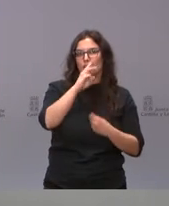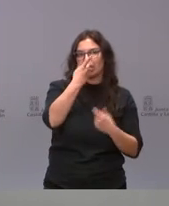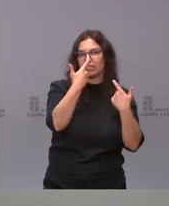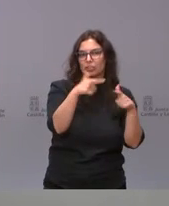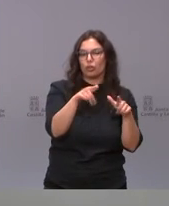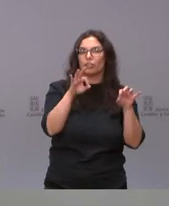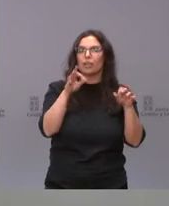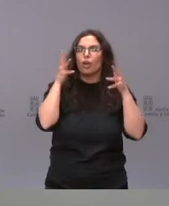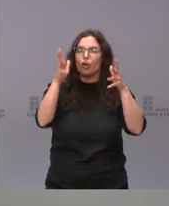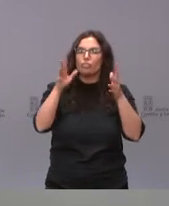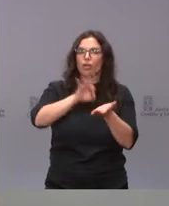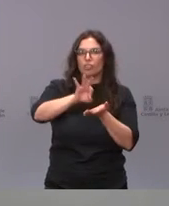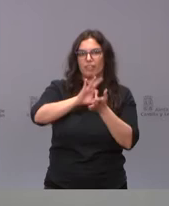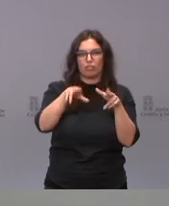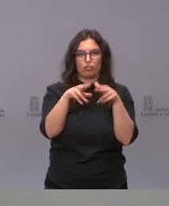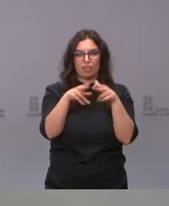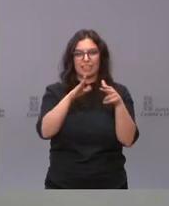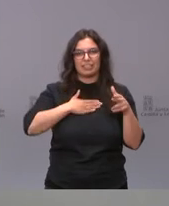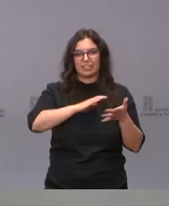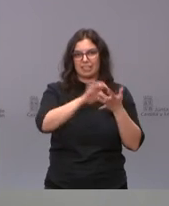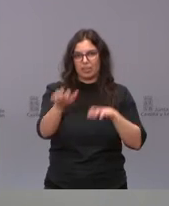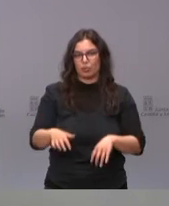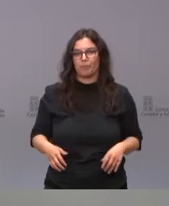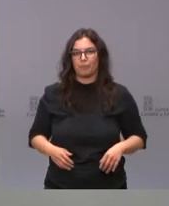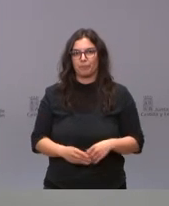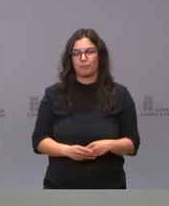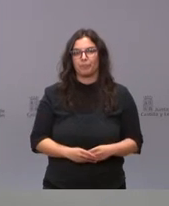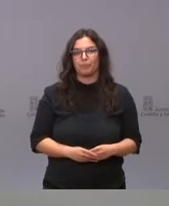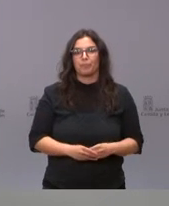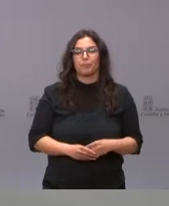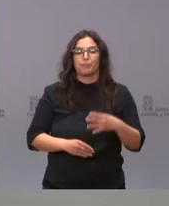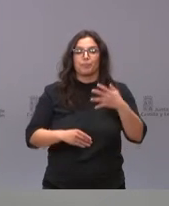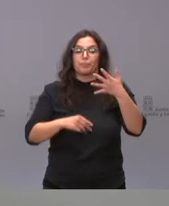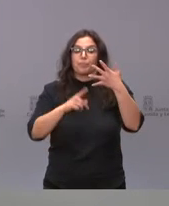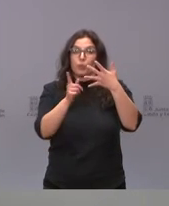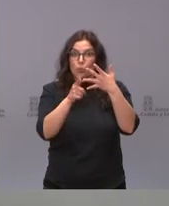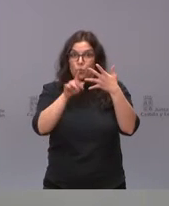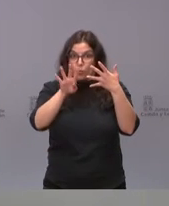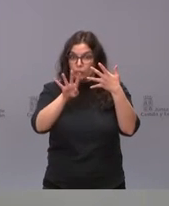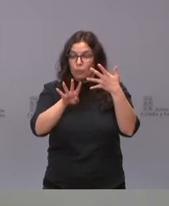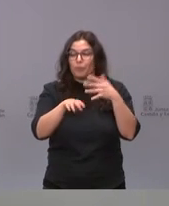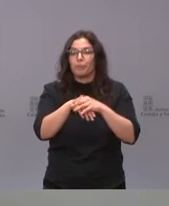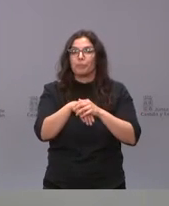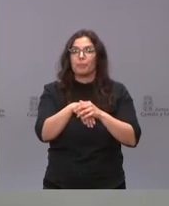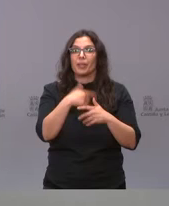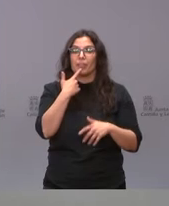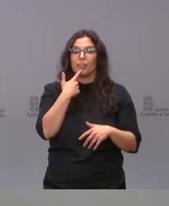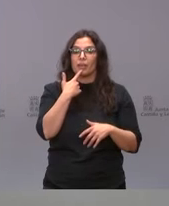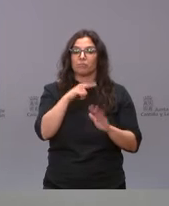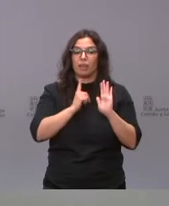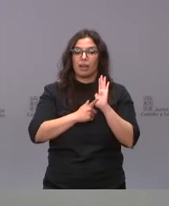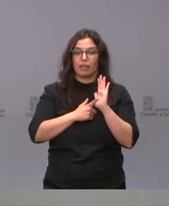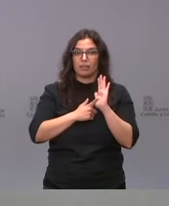Consejo de Servicios Sociales de Castilla y León. En el capítulo 4, la ley aborda las